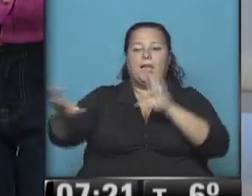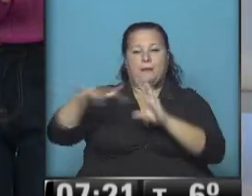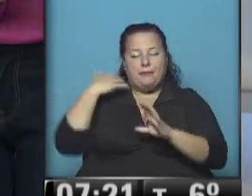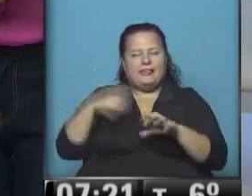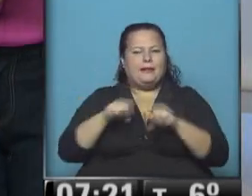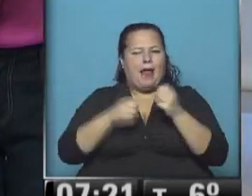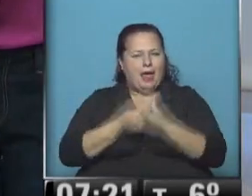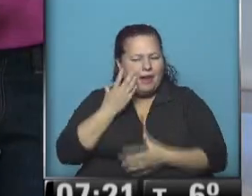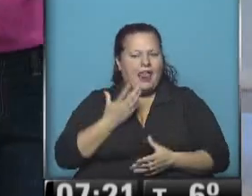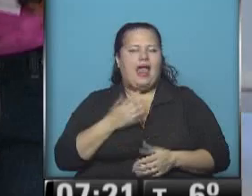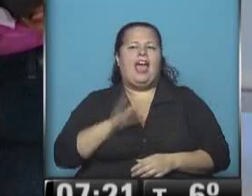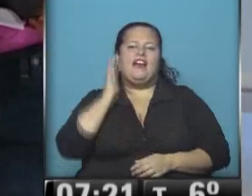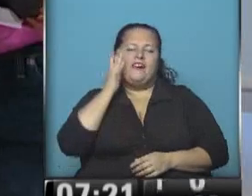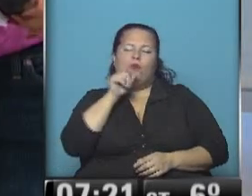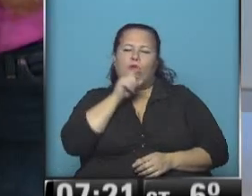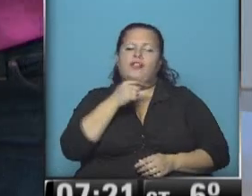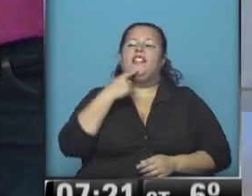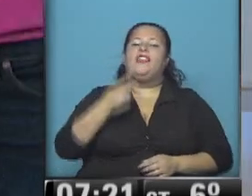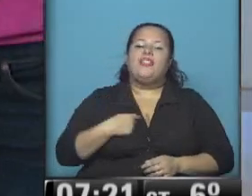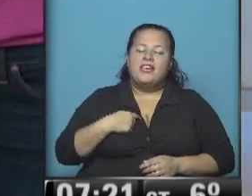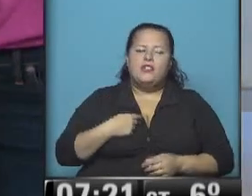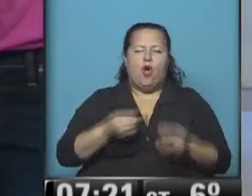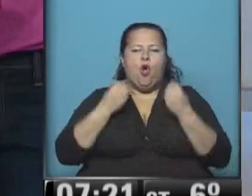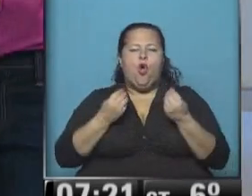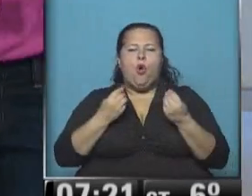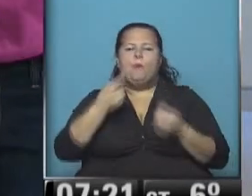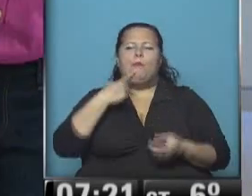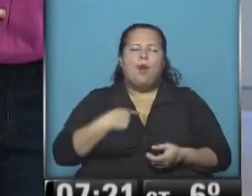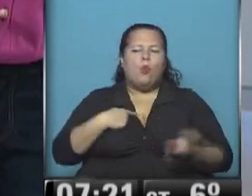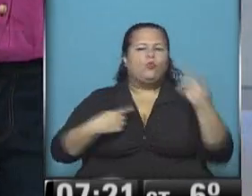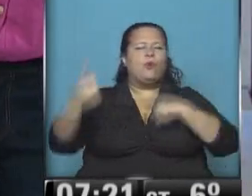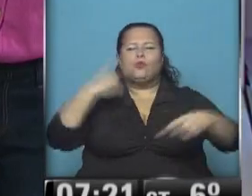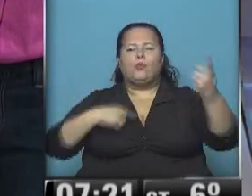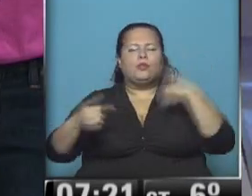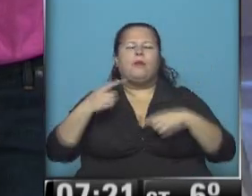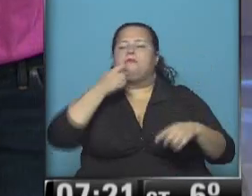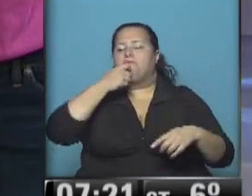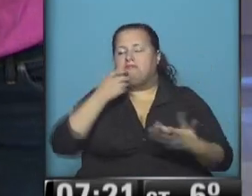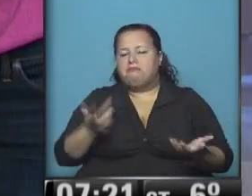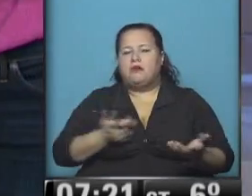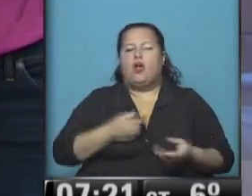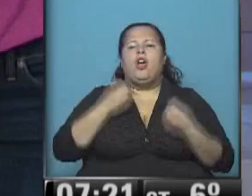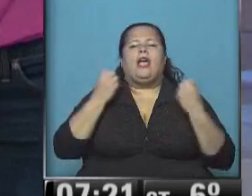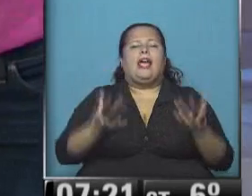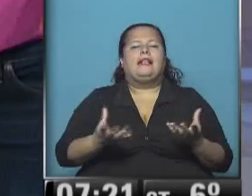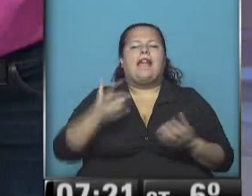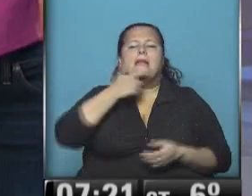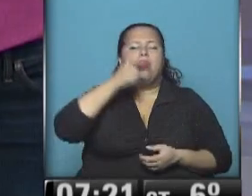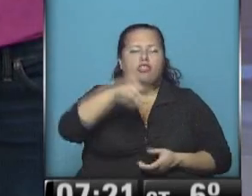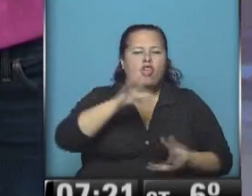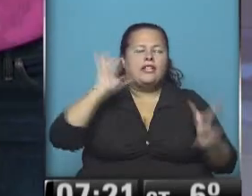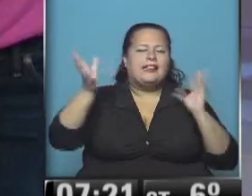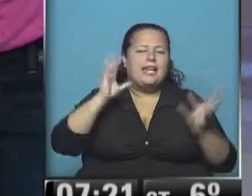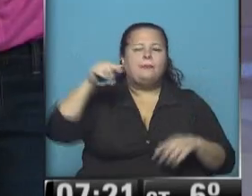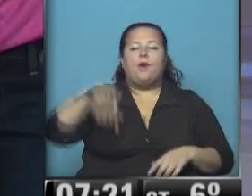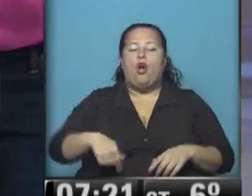desde bien temprano a través de las redes sociales. Sí, dicen, nos preguntaron de muchos lugares. Por ejemplo, nos dicen, ¿cómo va a estar Mendoza para